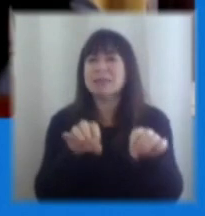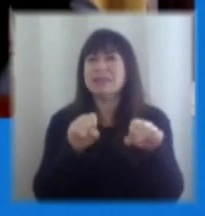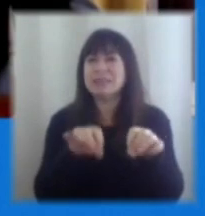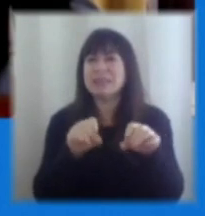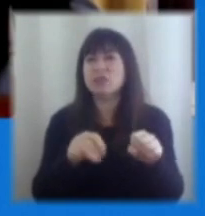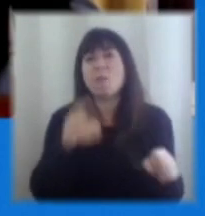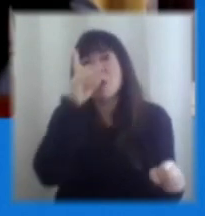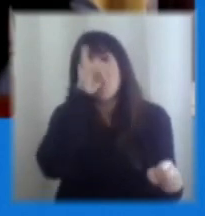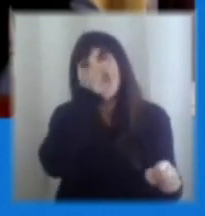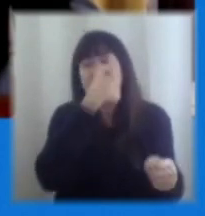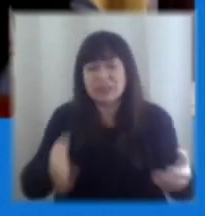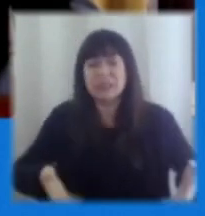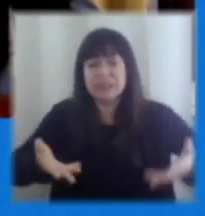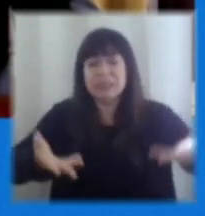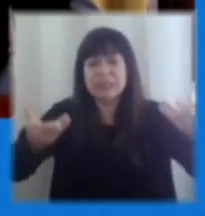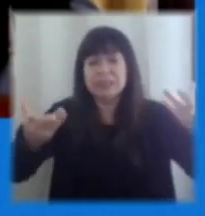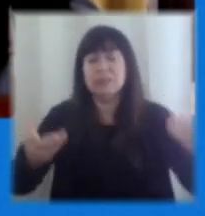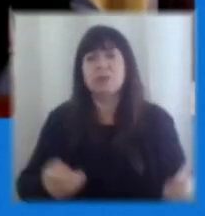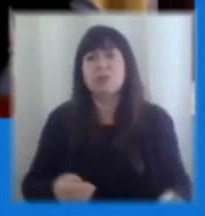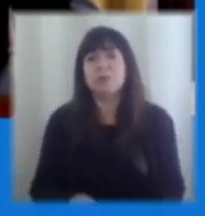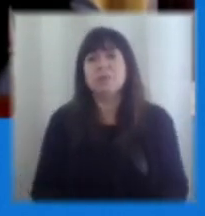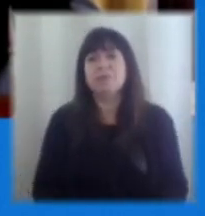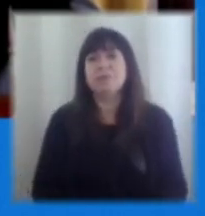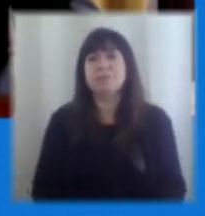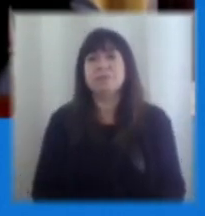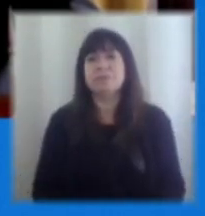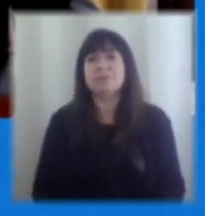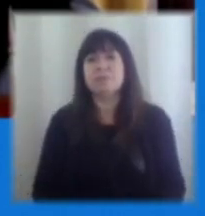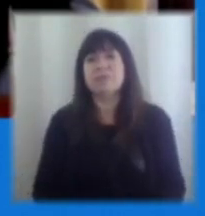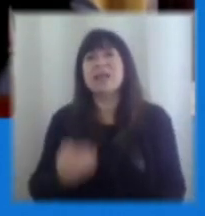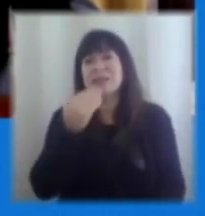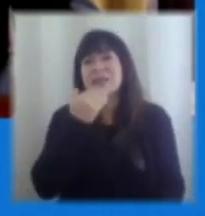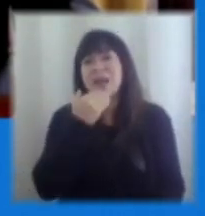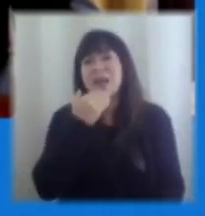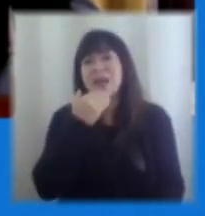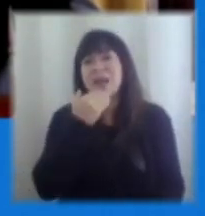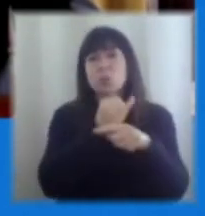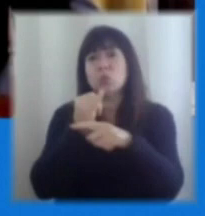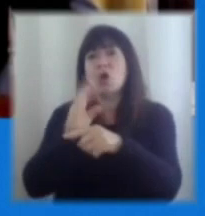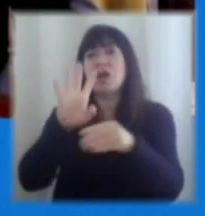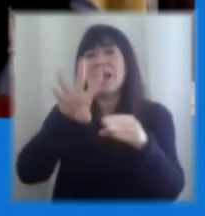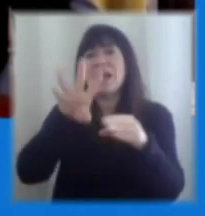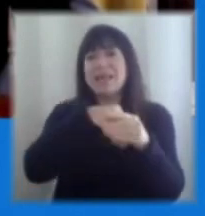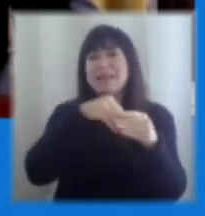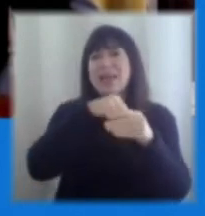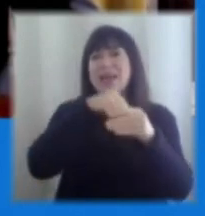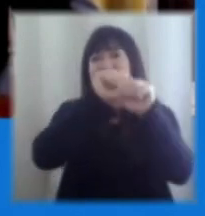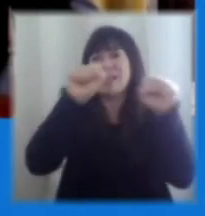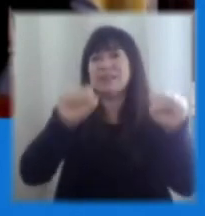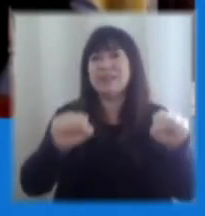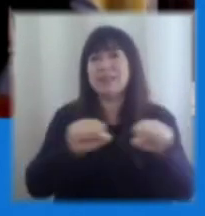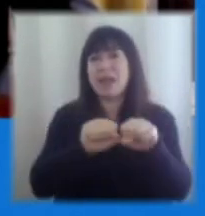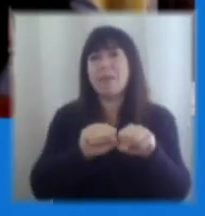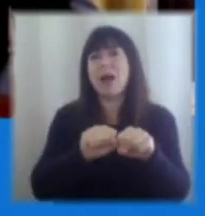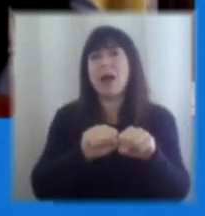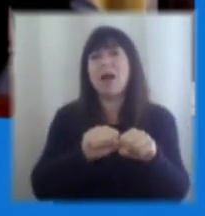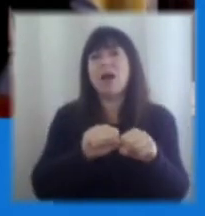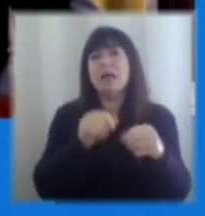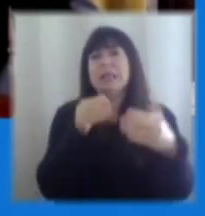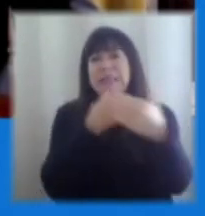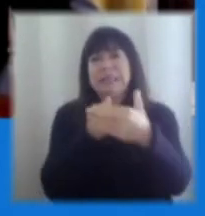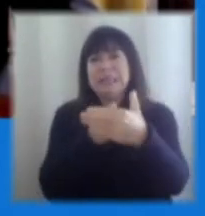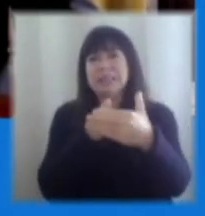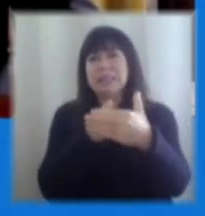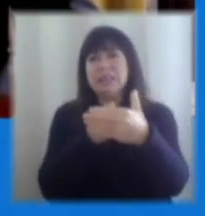echarlo adelante cuesta echarlo a andar y ahí quizás incluso las instituciones que integran el sistema han sido un poquito barreras de que se modernice